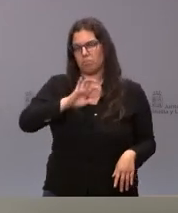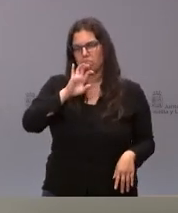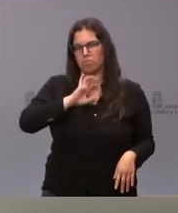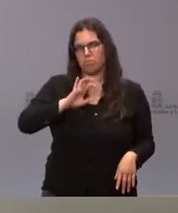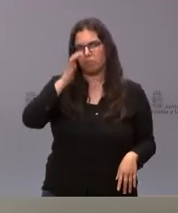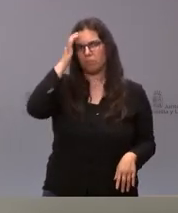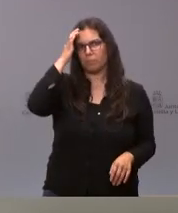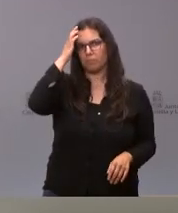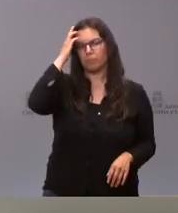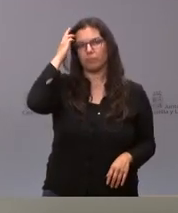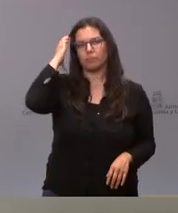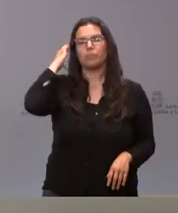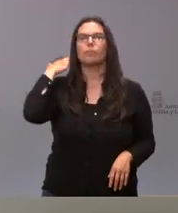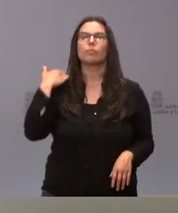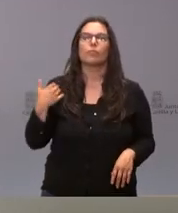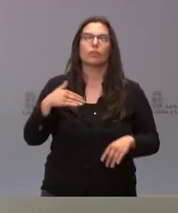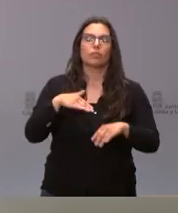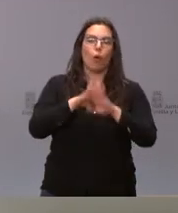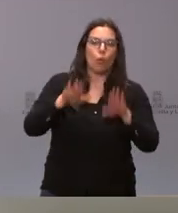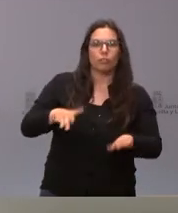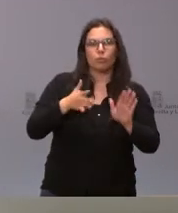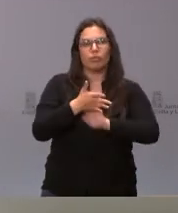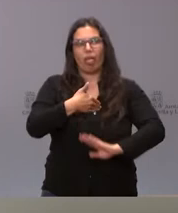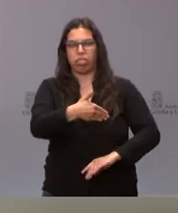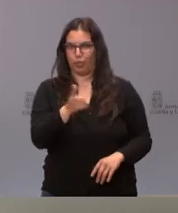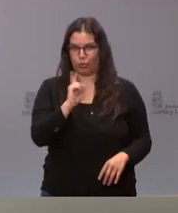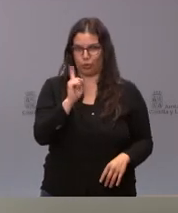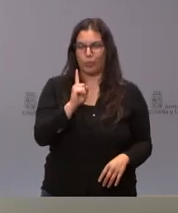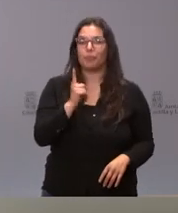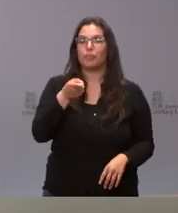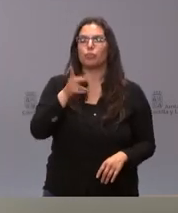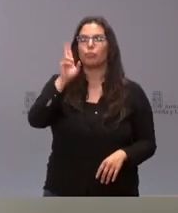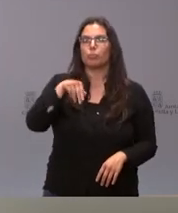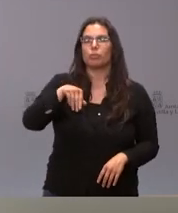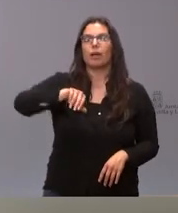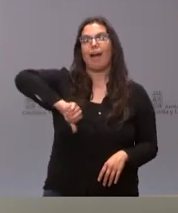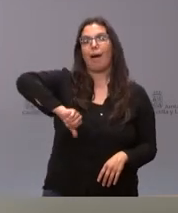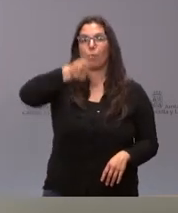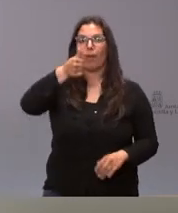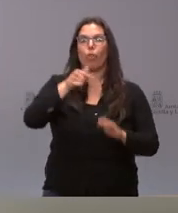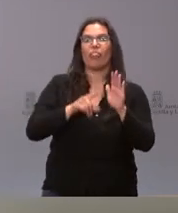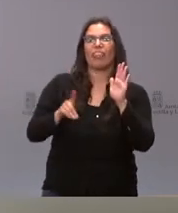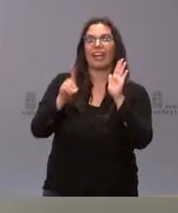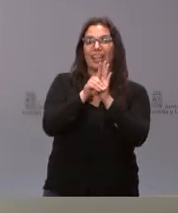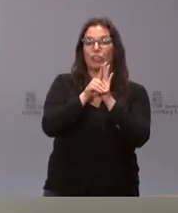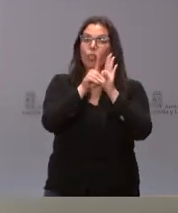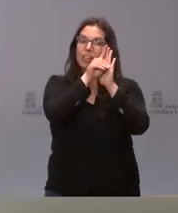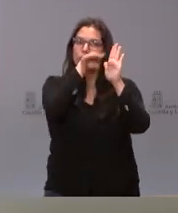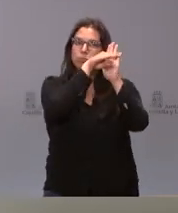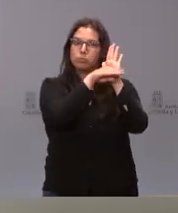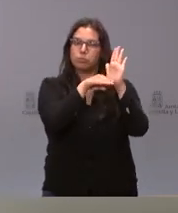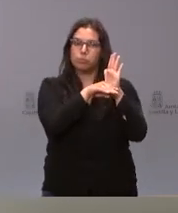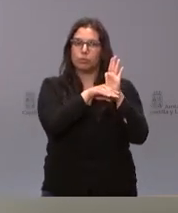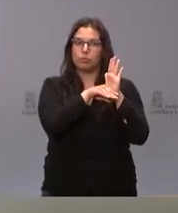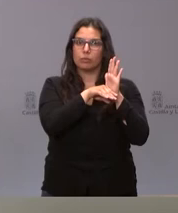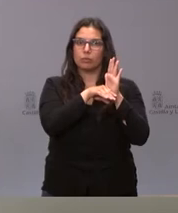no por ser el último es menos importante sino todo lo contrario es la aprobación de un decreto por el que regulamos las sesiones